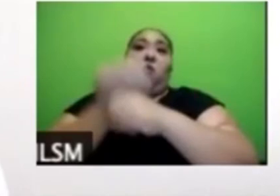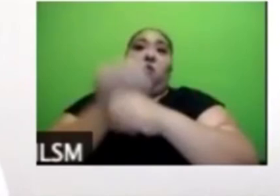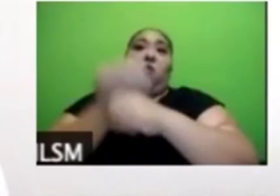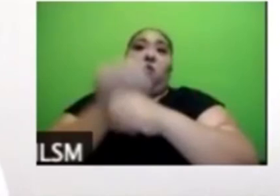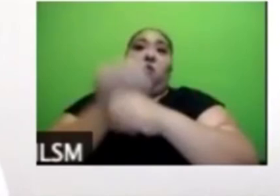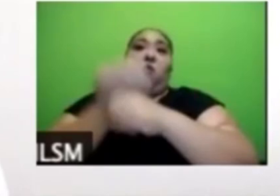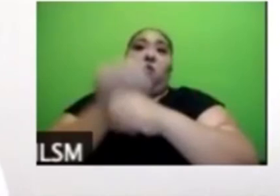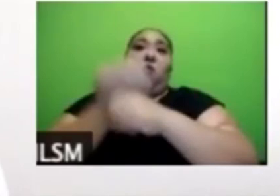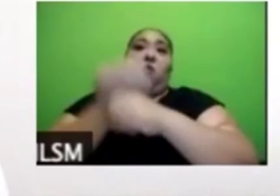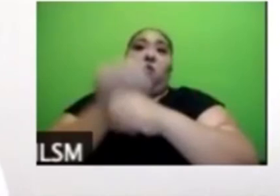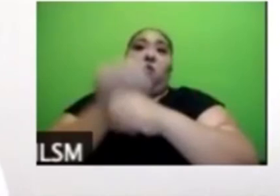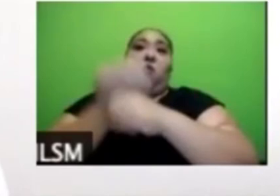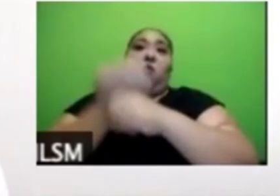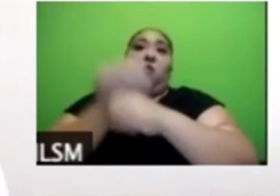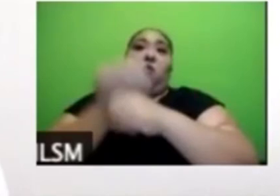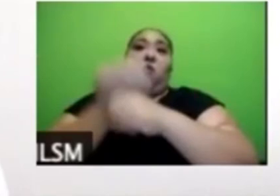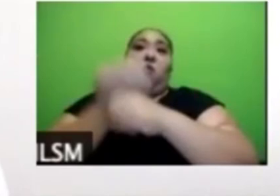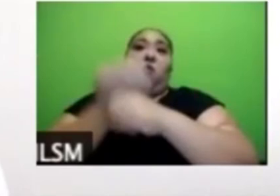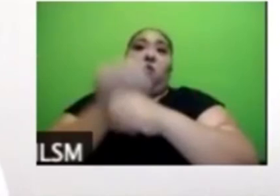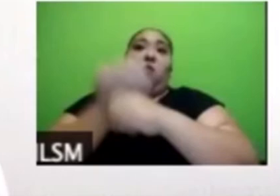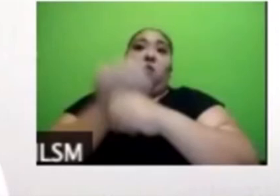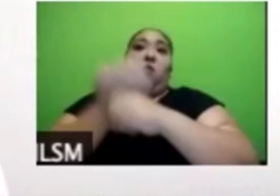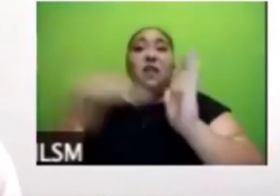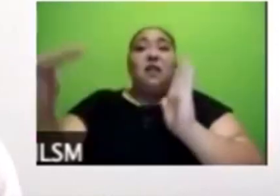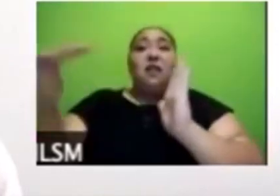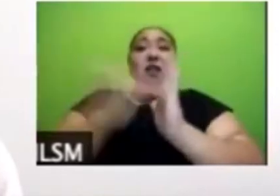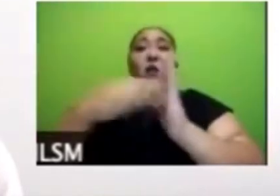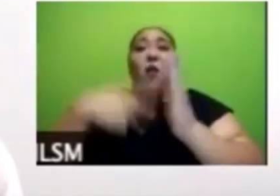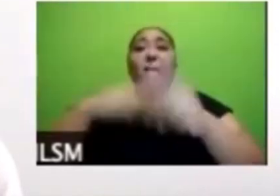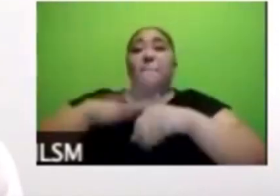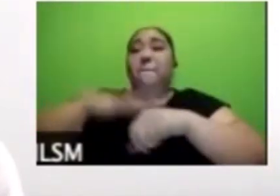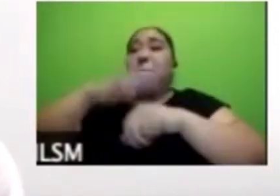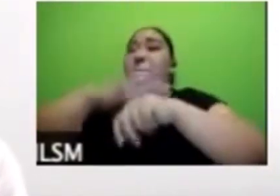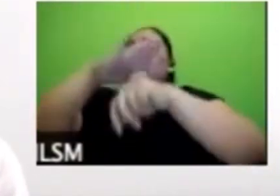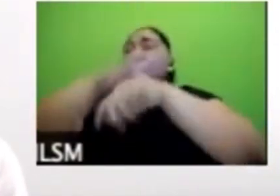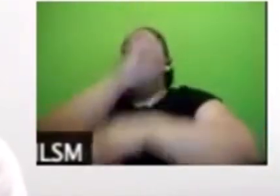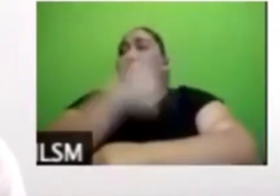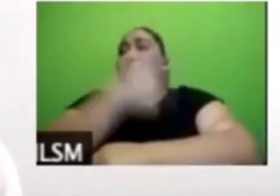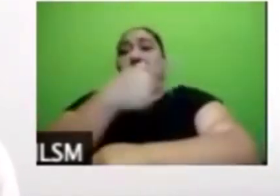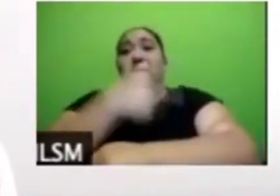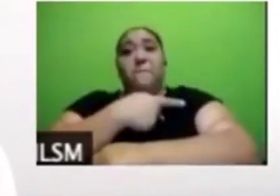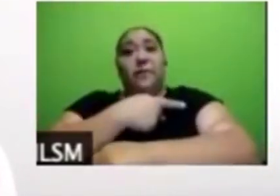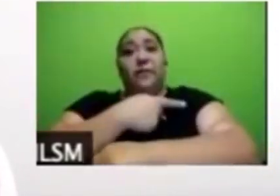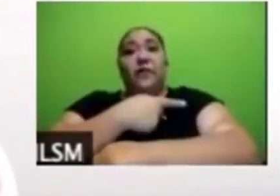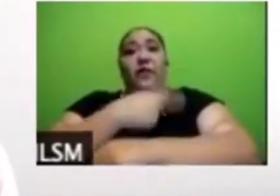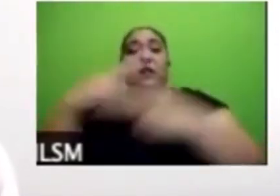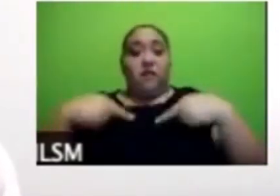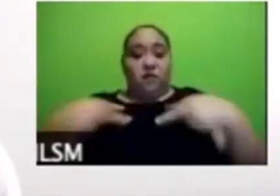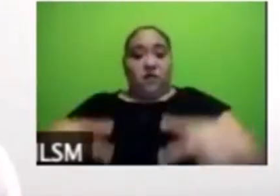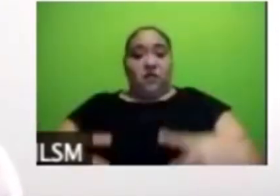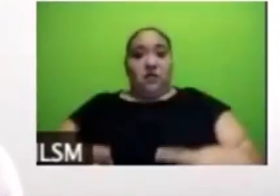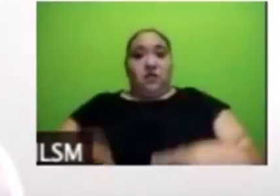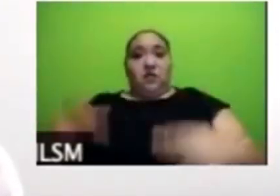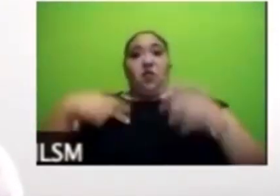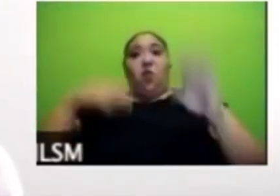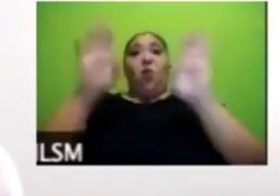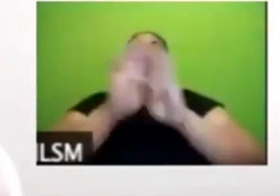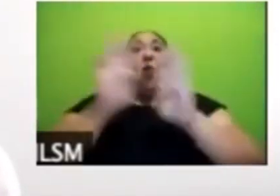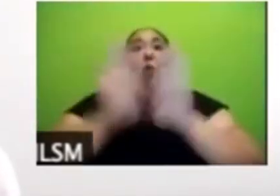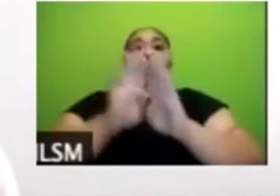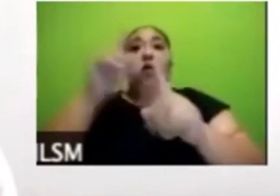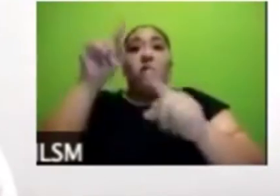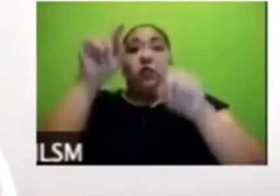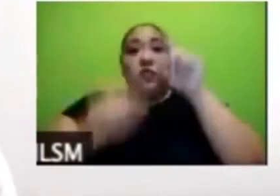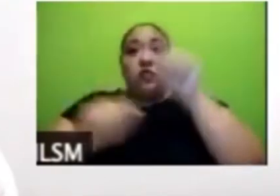más de pobres los despidos el saldo del manejo de la pandemia en los distintos niveles de gobierno